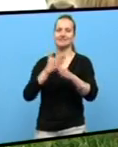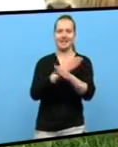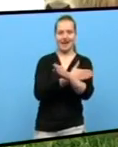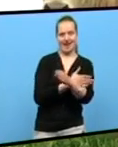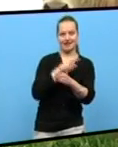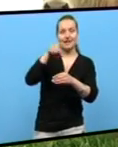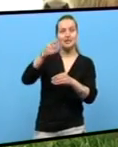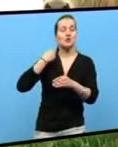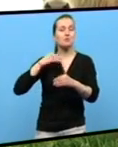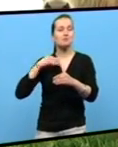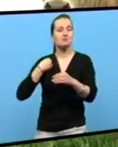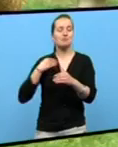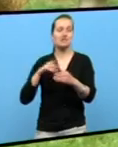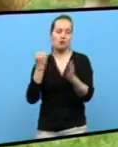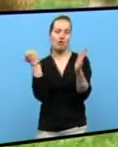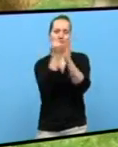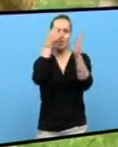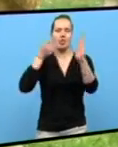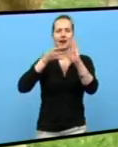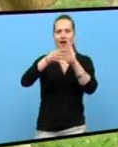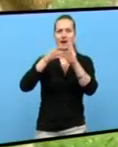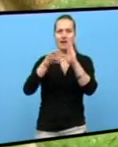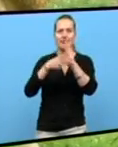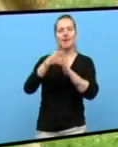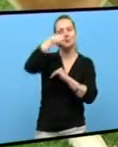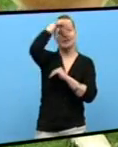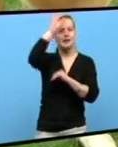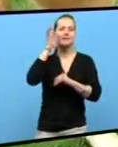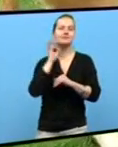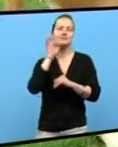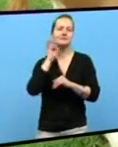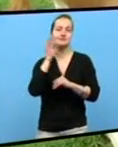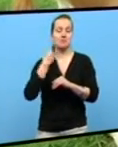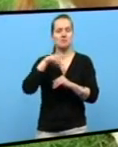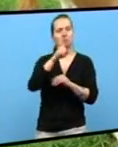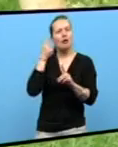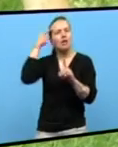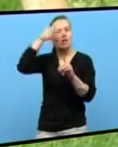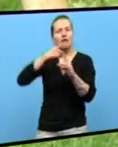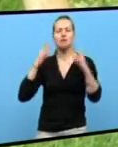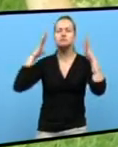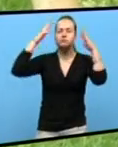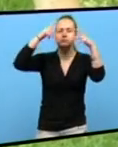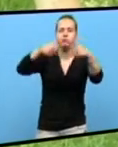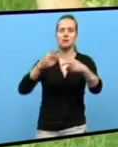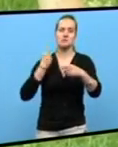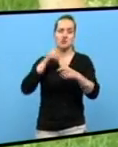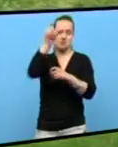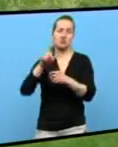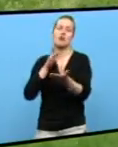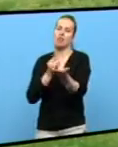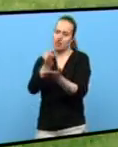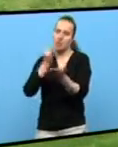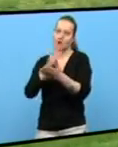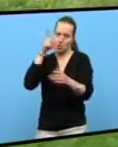polas directrices da Indicación Xeográfica Protexida Tenreira Galega E lograda con moita dedicación e esforzo por parte dos gandeiros lucenses